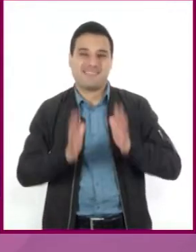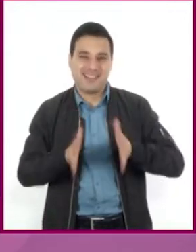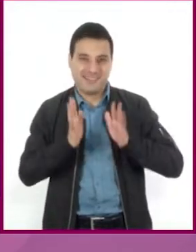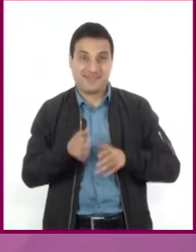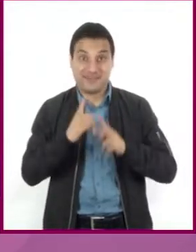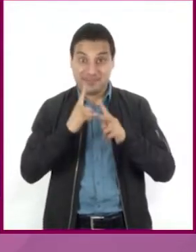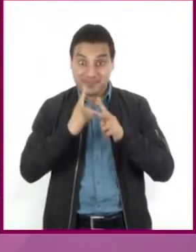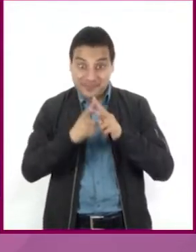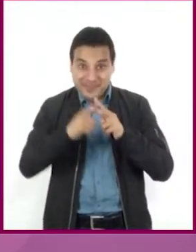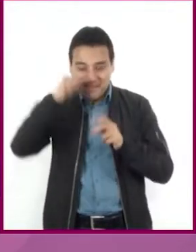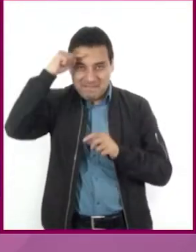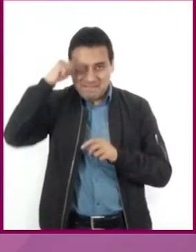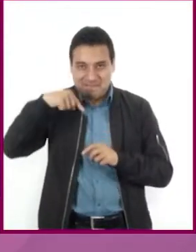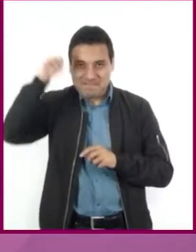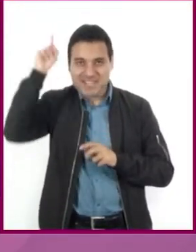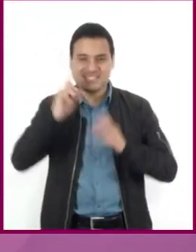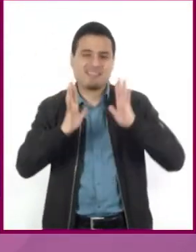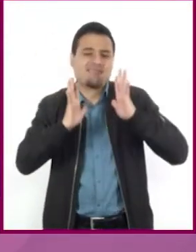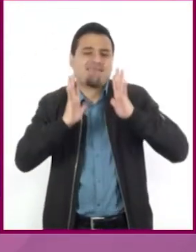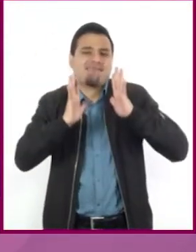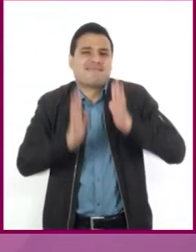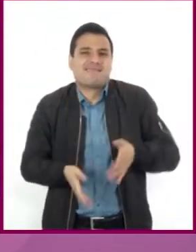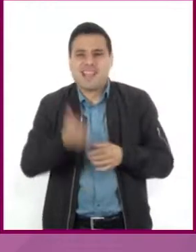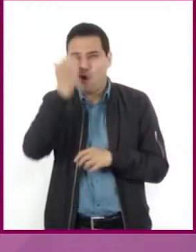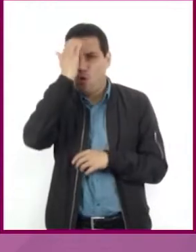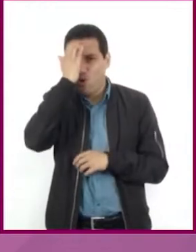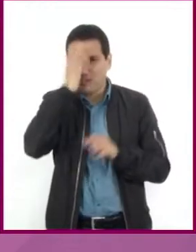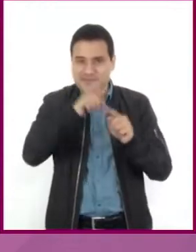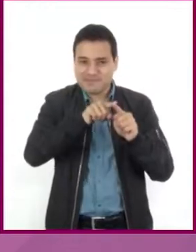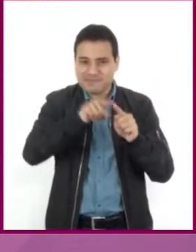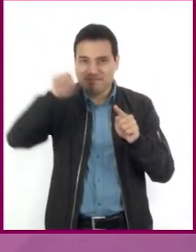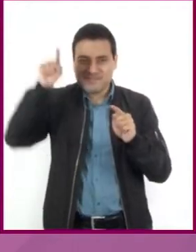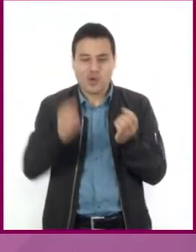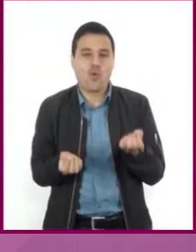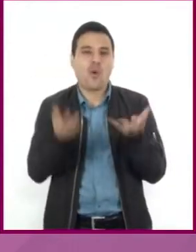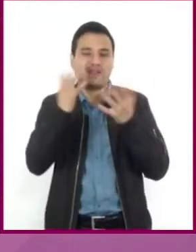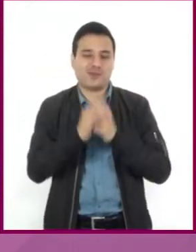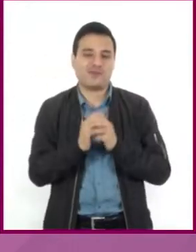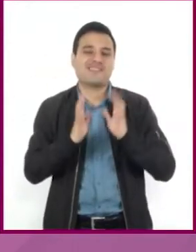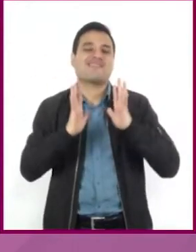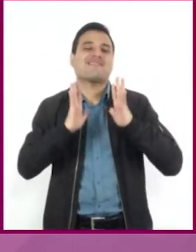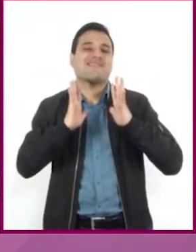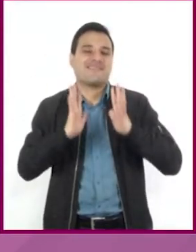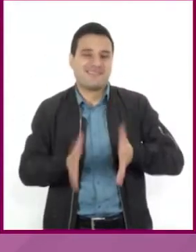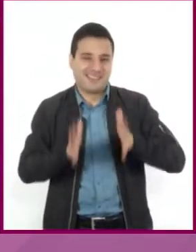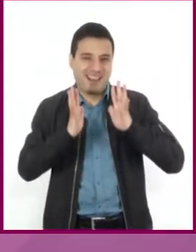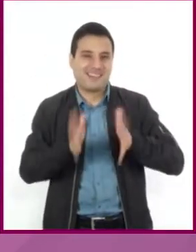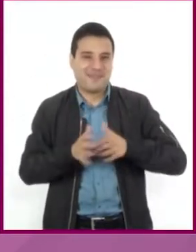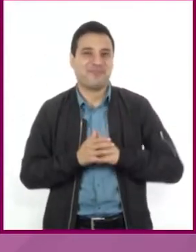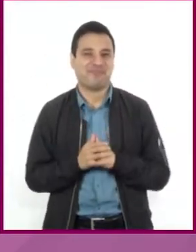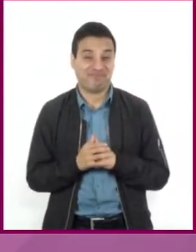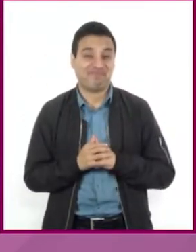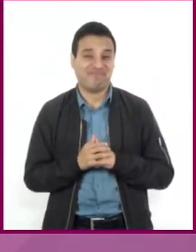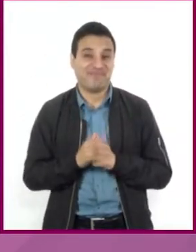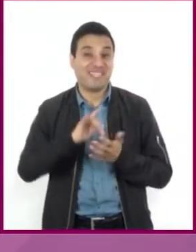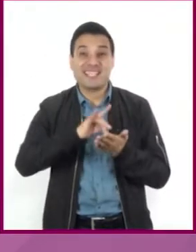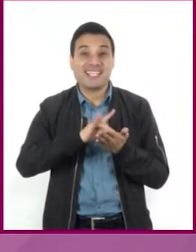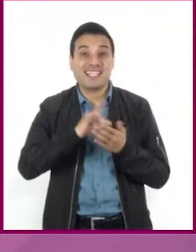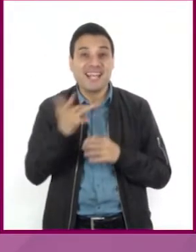operación matemática, tendremos la distancia entre dos lugares de un mapa utilizando la escala gráfica.